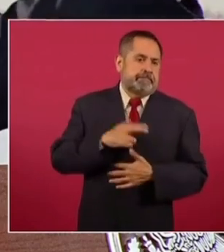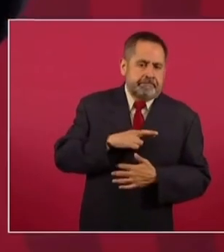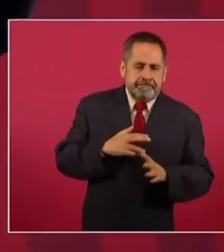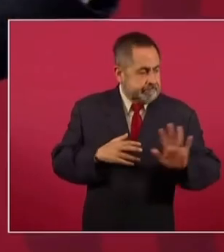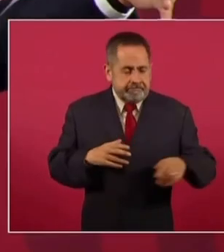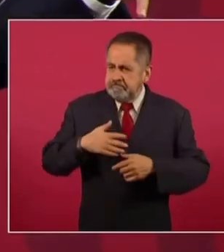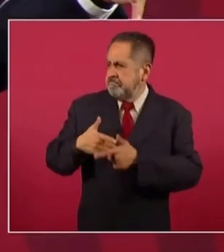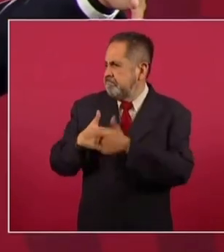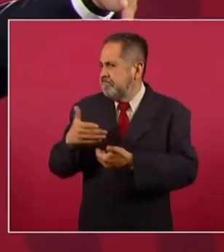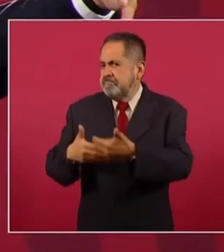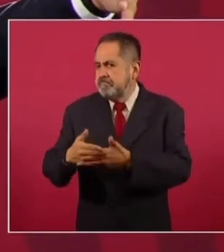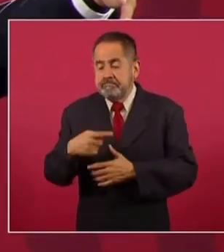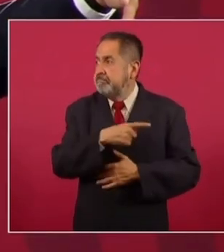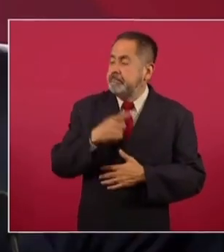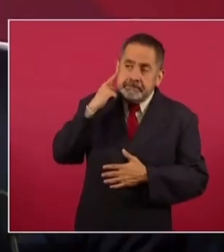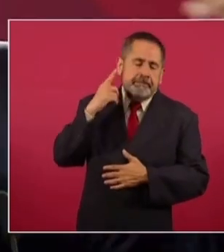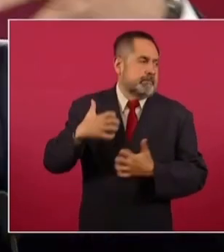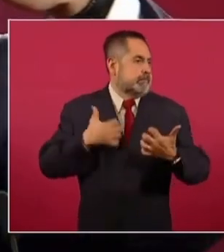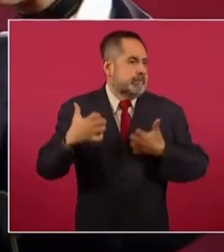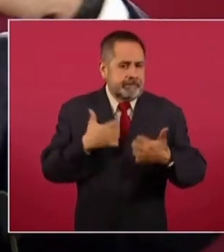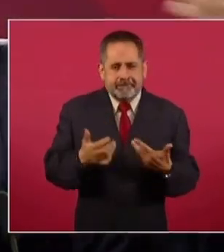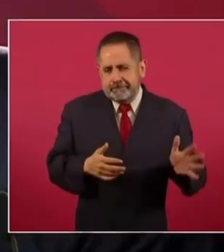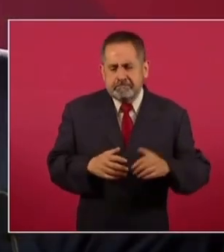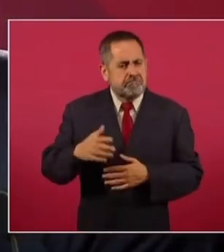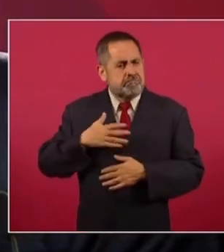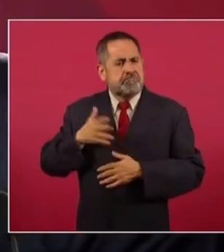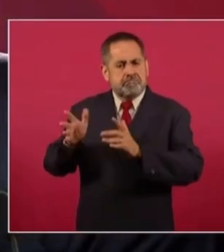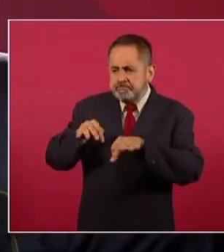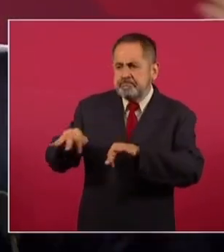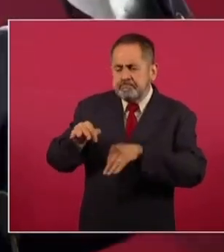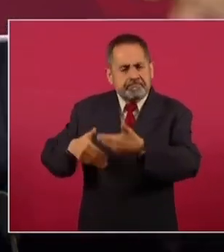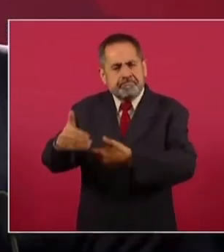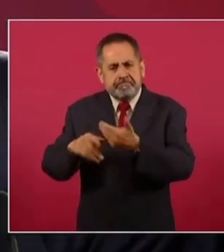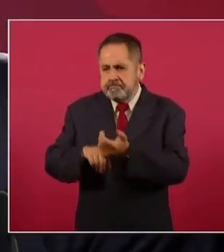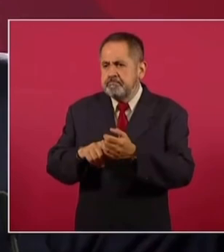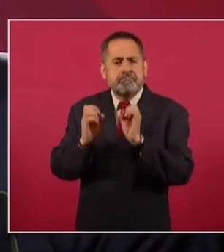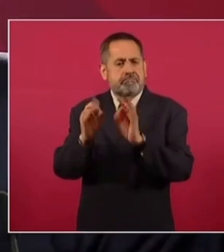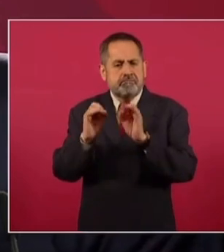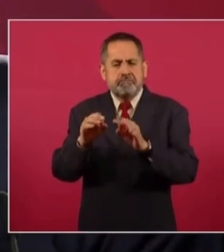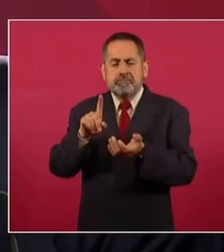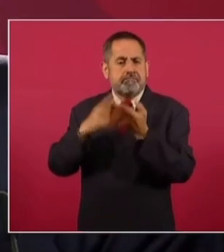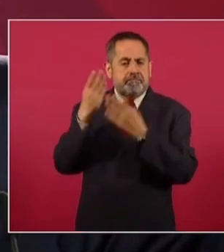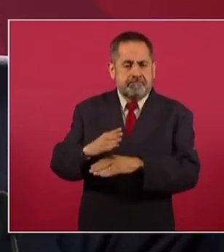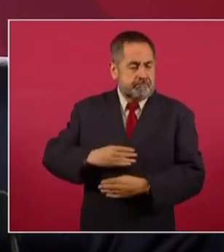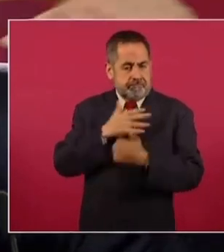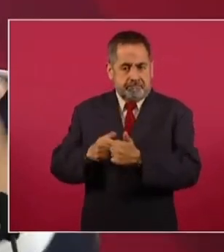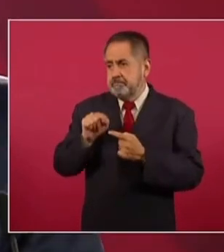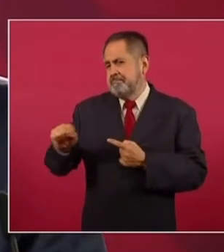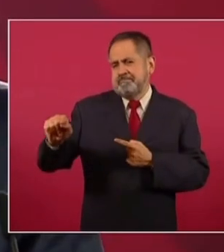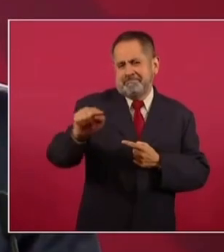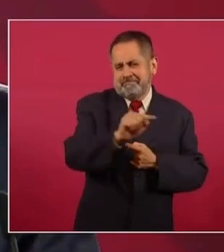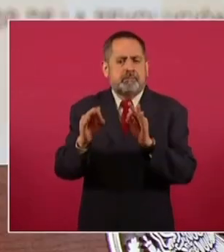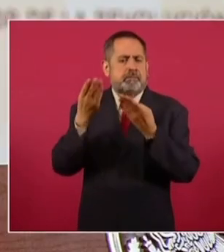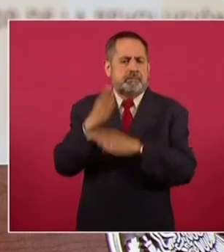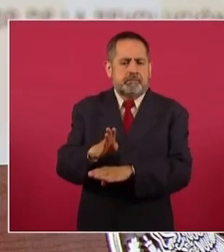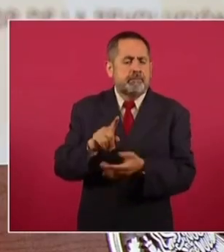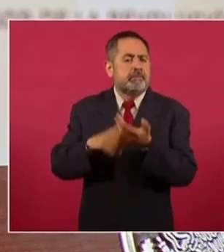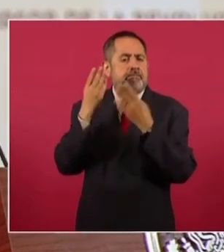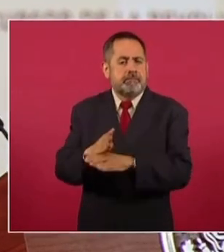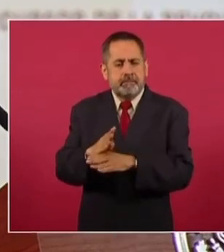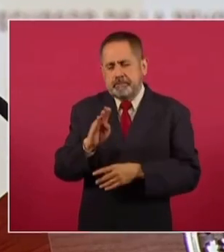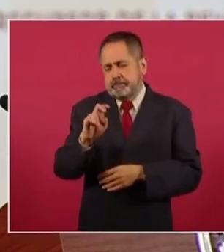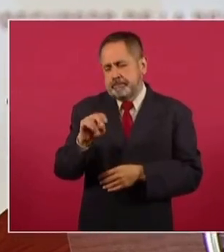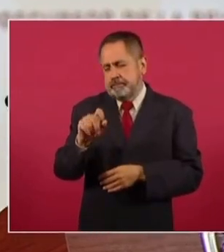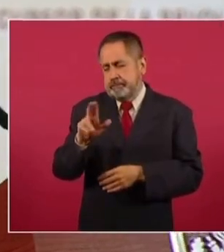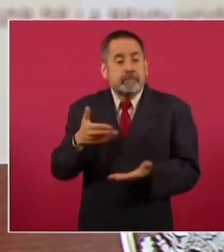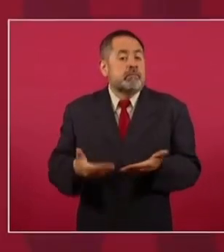tener operando al 100 todas las sucursales del Banco del Bienestar. Va a ayudar muchísimo. El banco que más